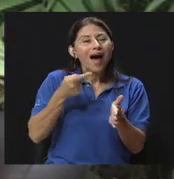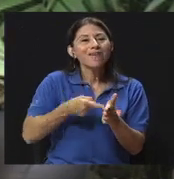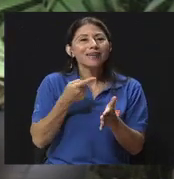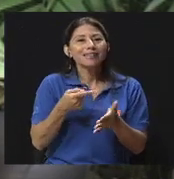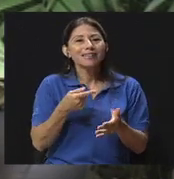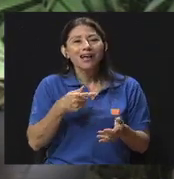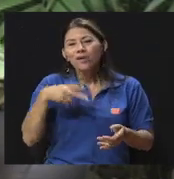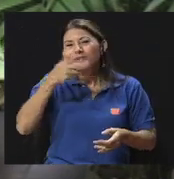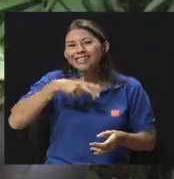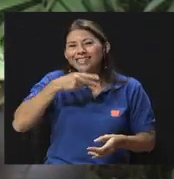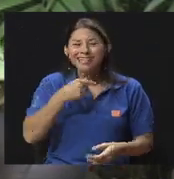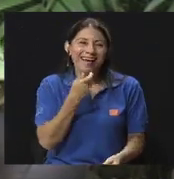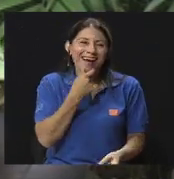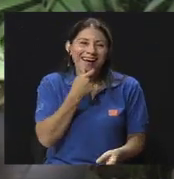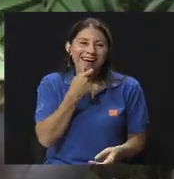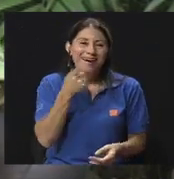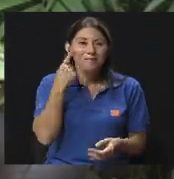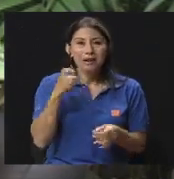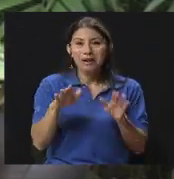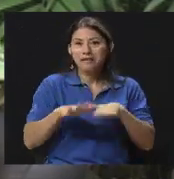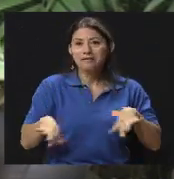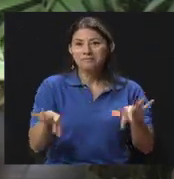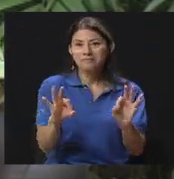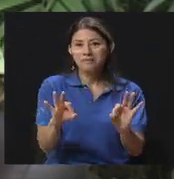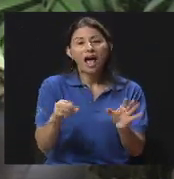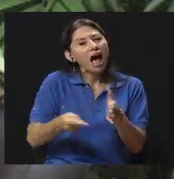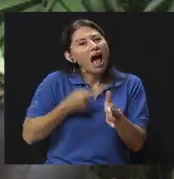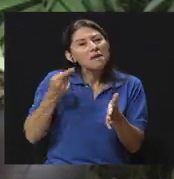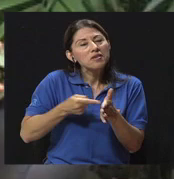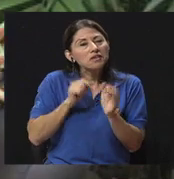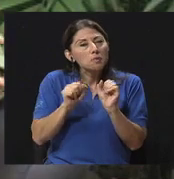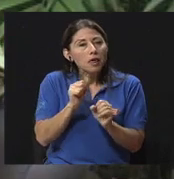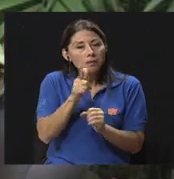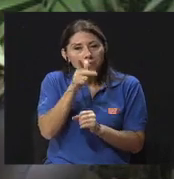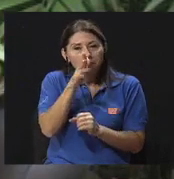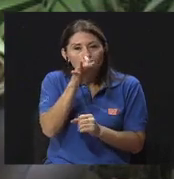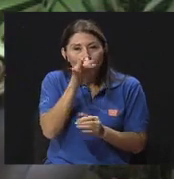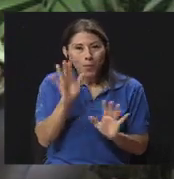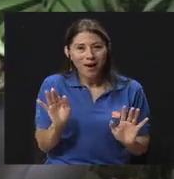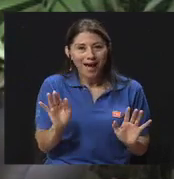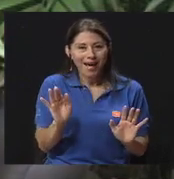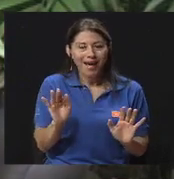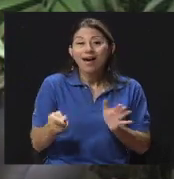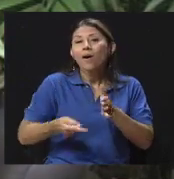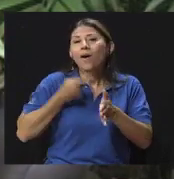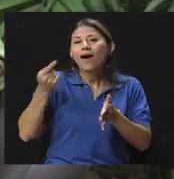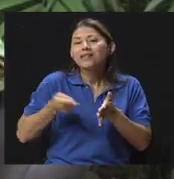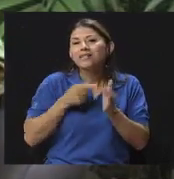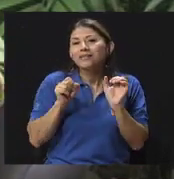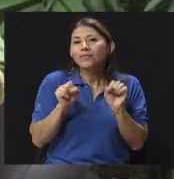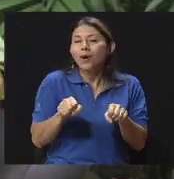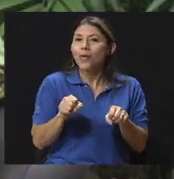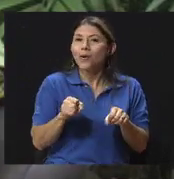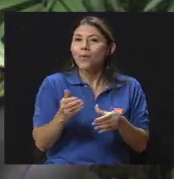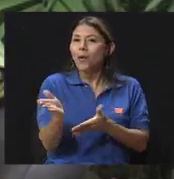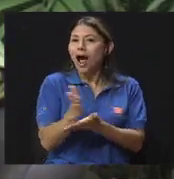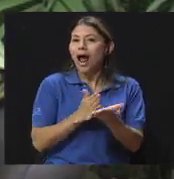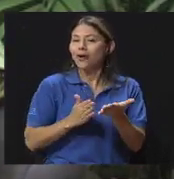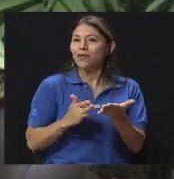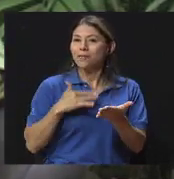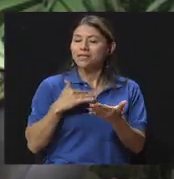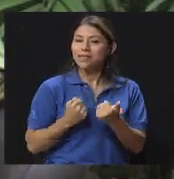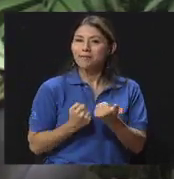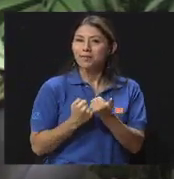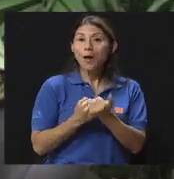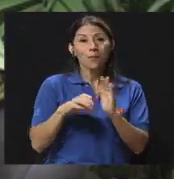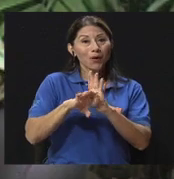el ambiente. De vez en cuando un aroma. De vez en cuando ubicar algo que en mi ambiente me haga, me reconforte. ¿Verdad? La